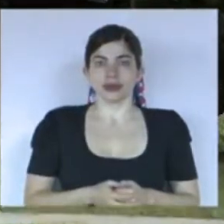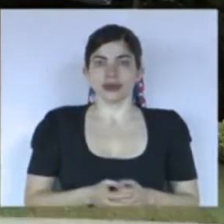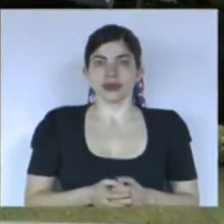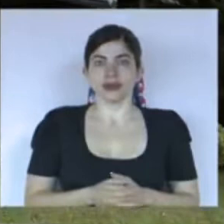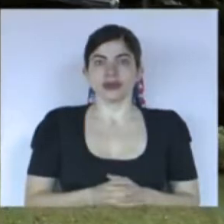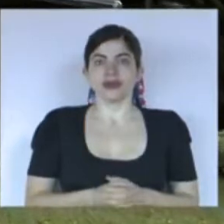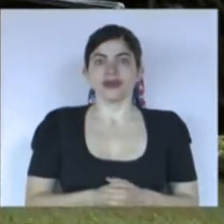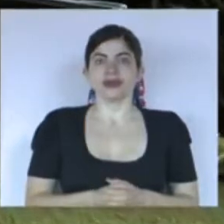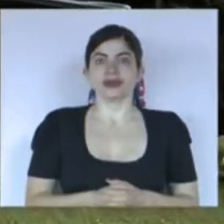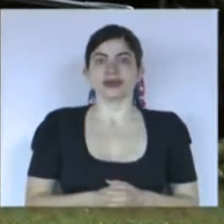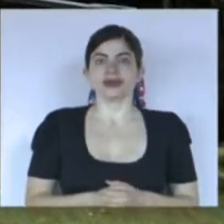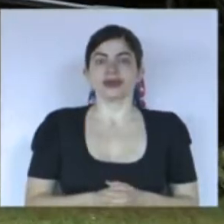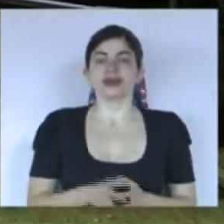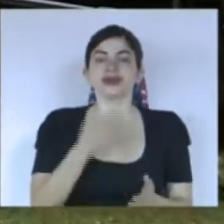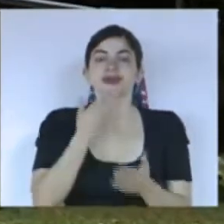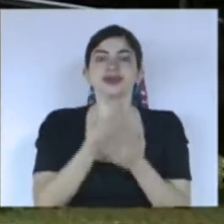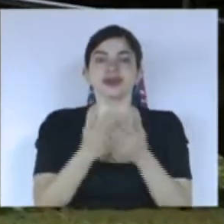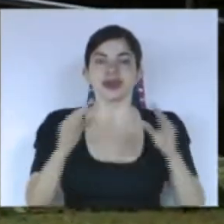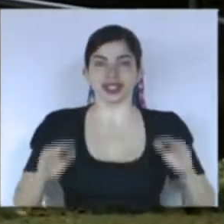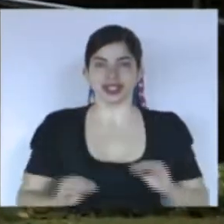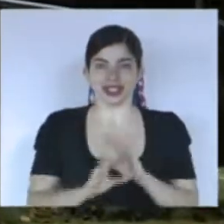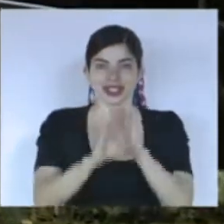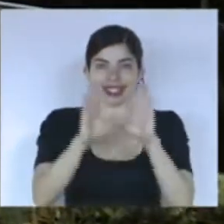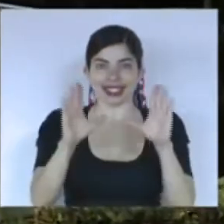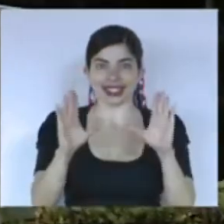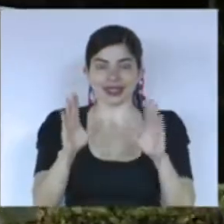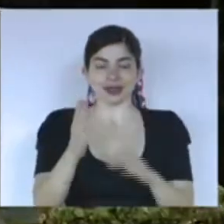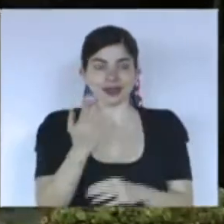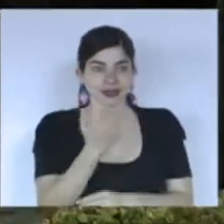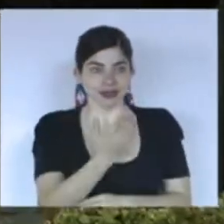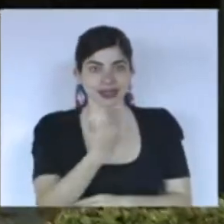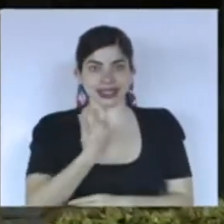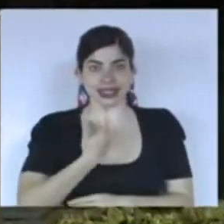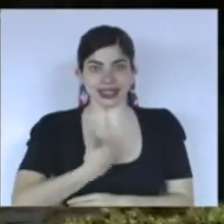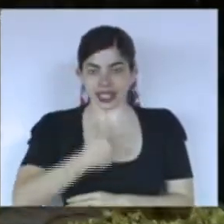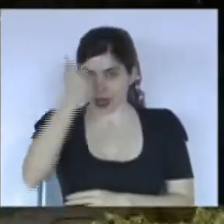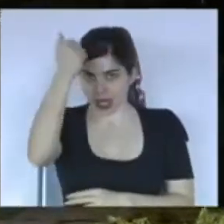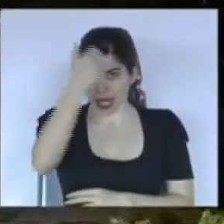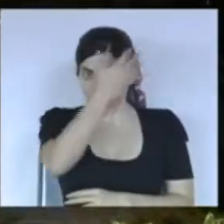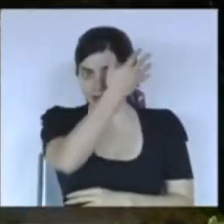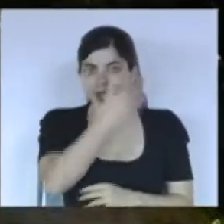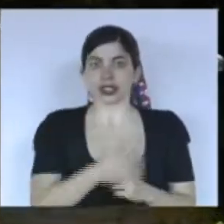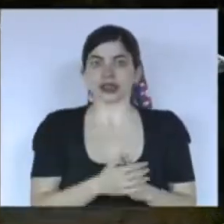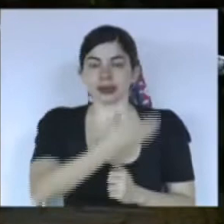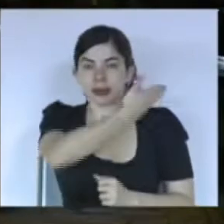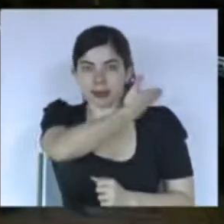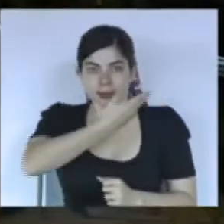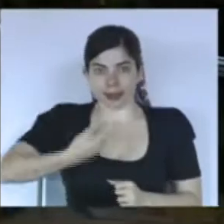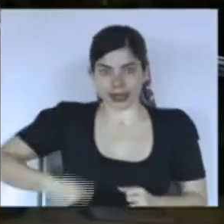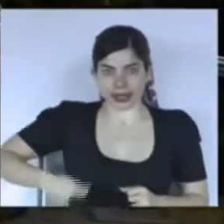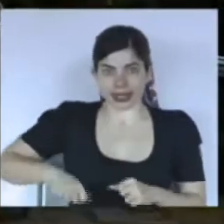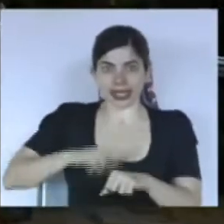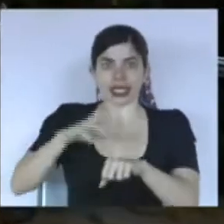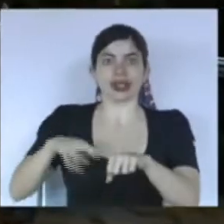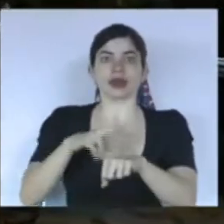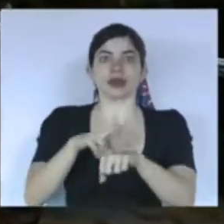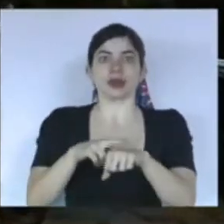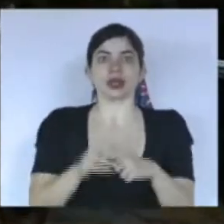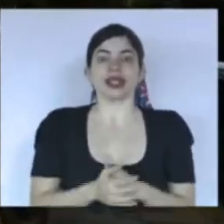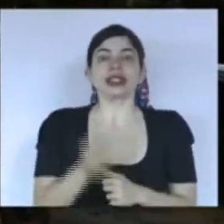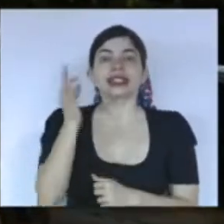Muy buenos días, señor Carlos Alvarado Quesada, presidente de la República,